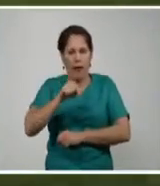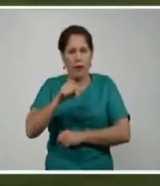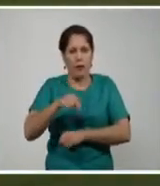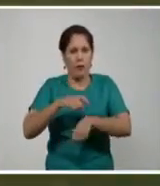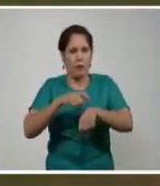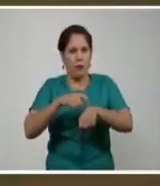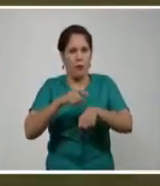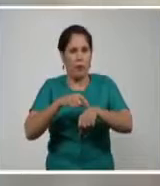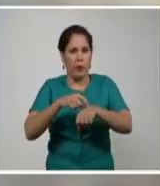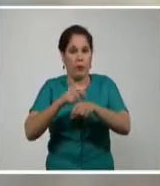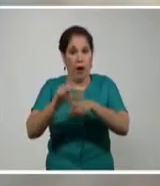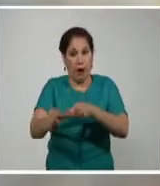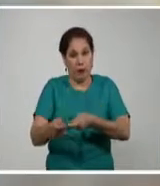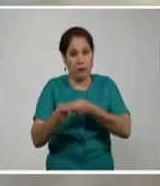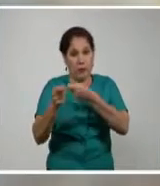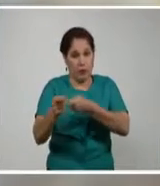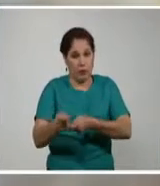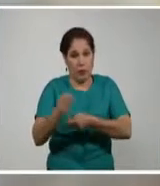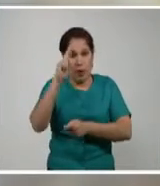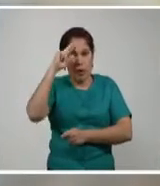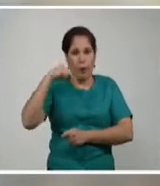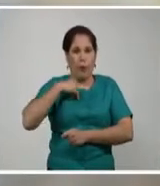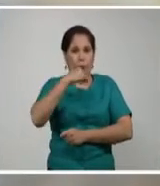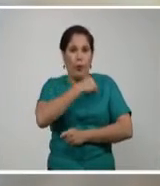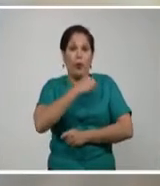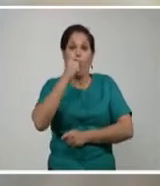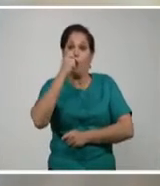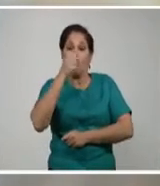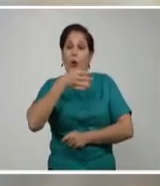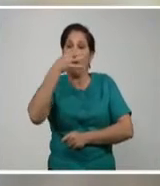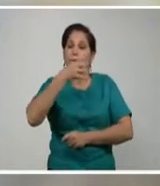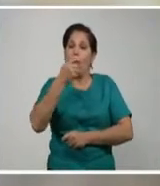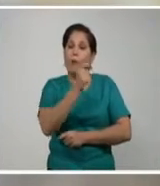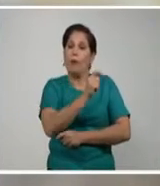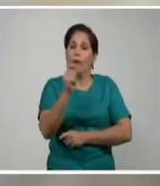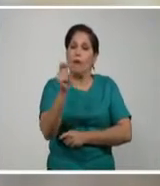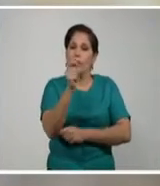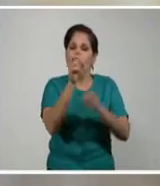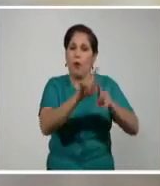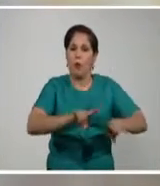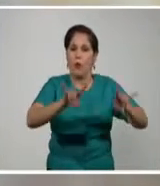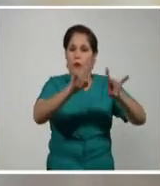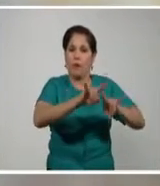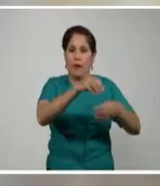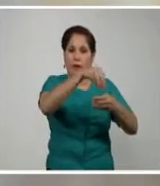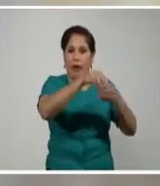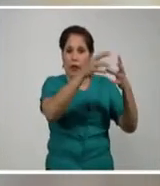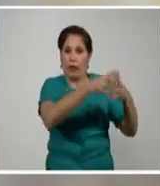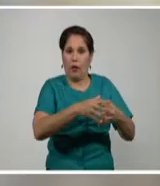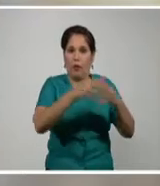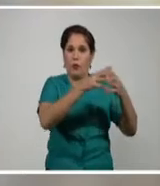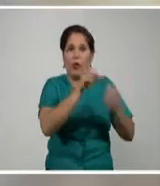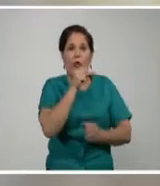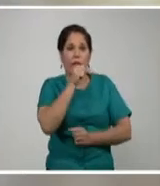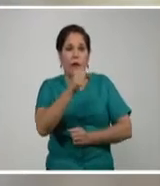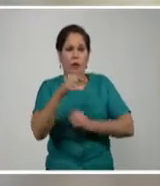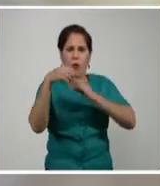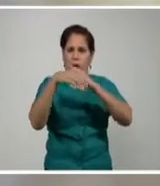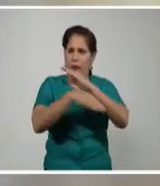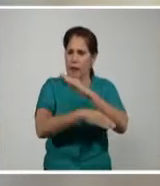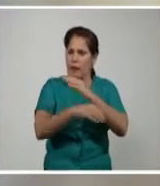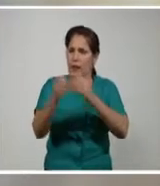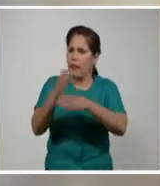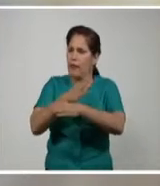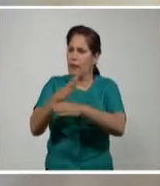ocasión al sector agrícola, el doctor Dennis Di Santo, profesor de la Universidad de Pensilvania, denunció la crisis en varios